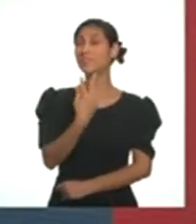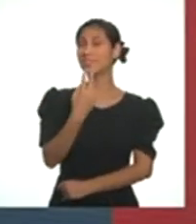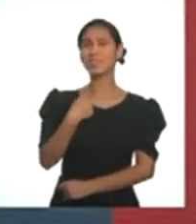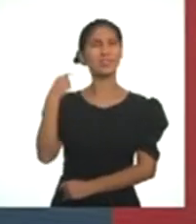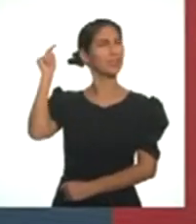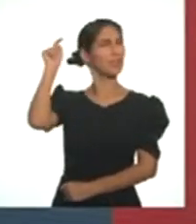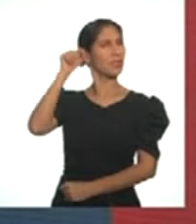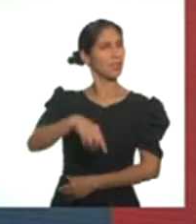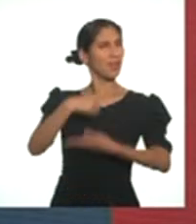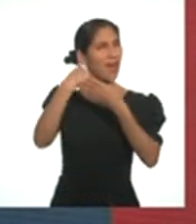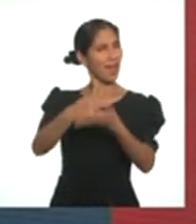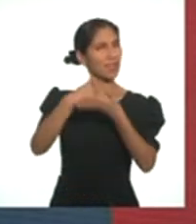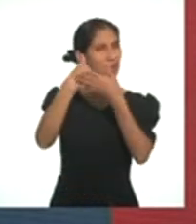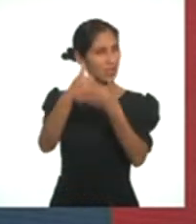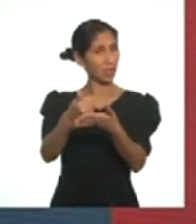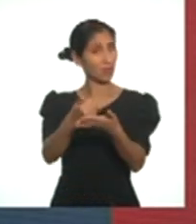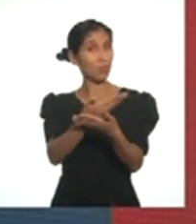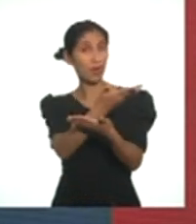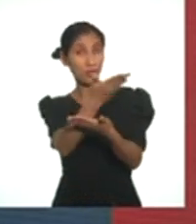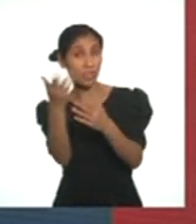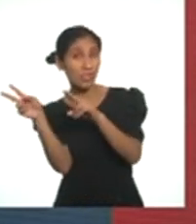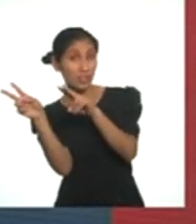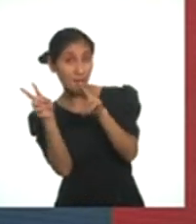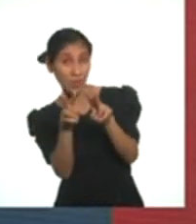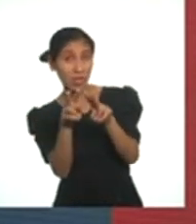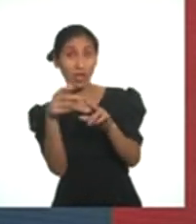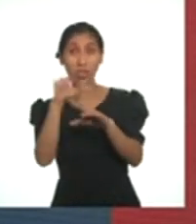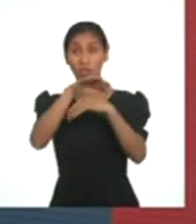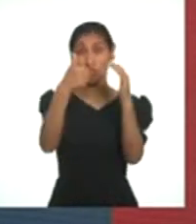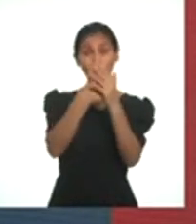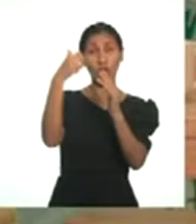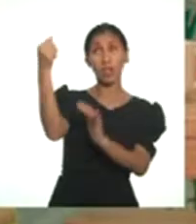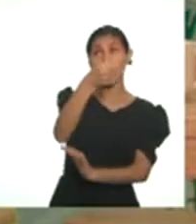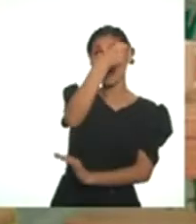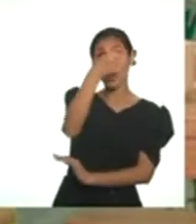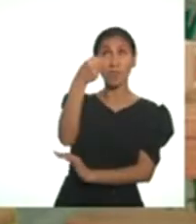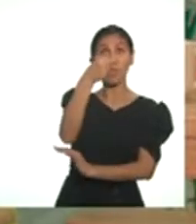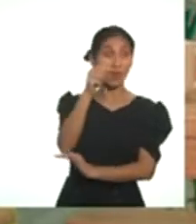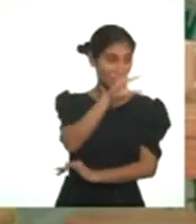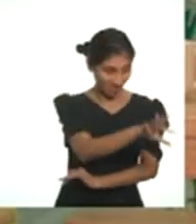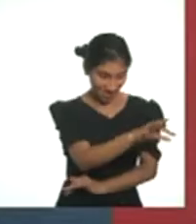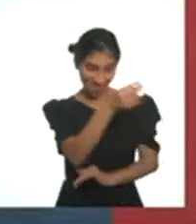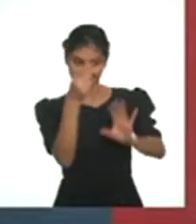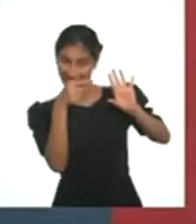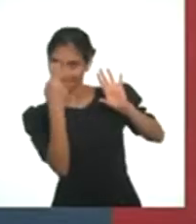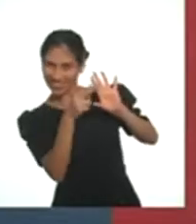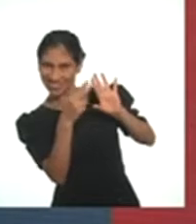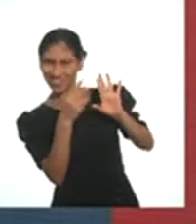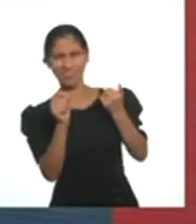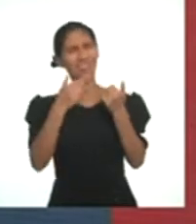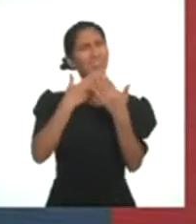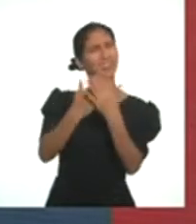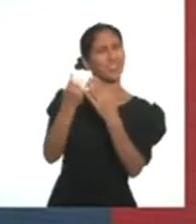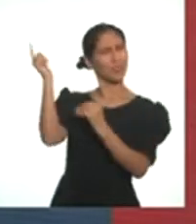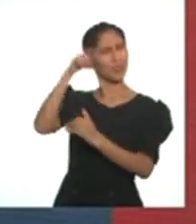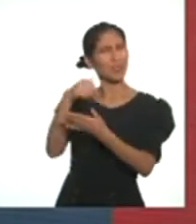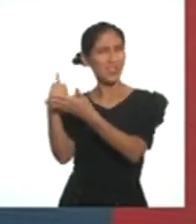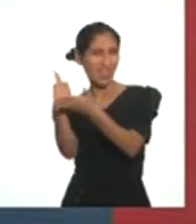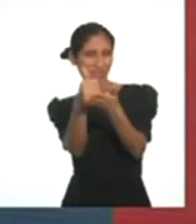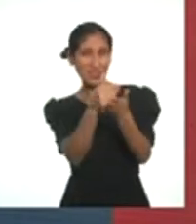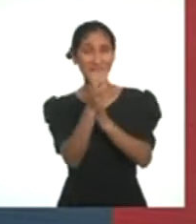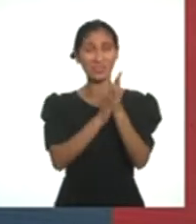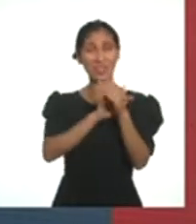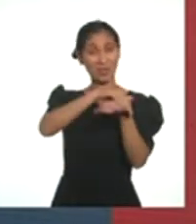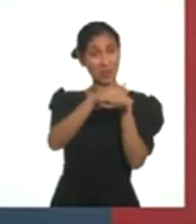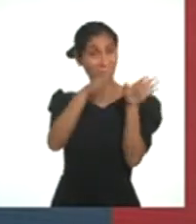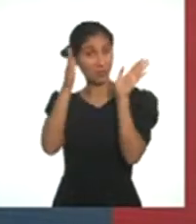Y he venido a ayudarlos a encontrar las banderas del Bicentenario. Ay, gracias por venir a ayudarnos.